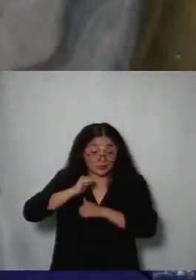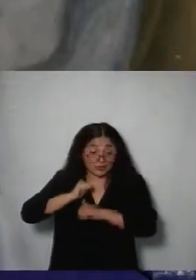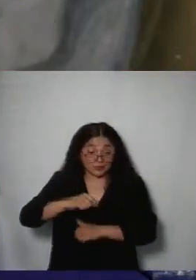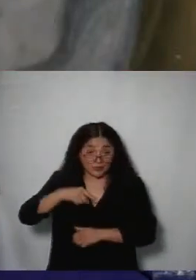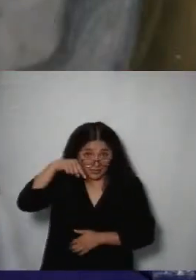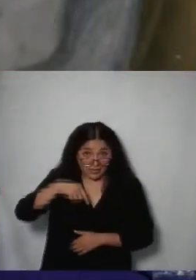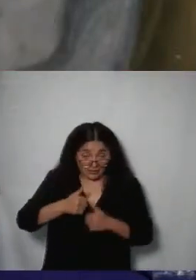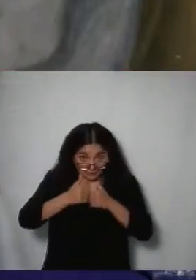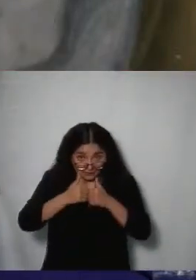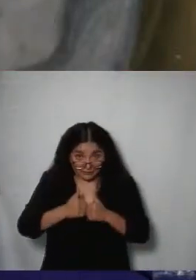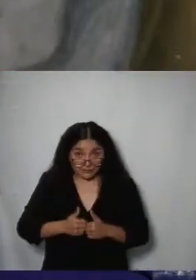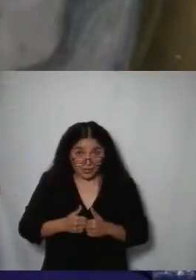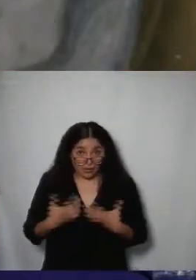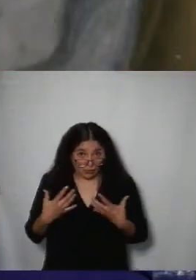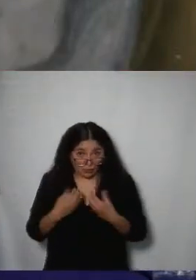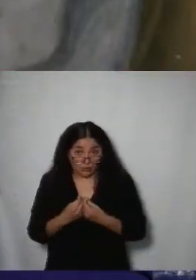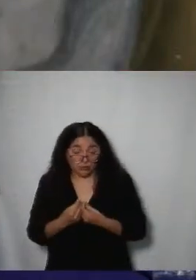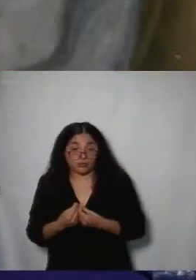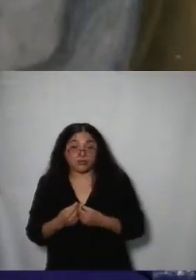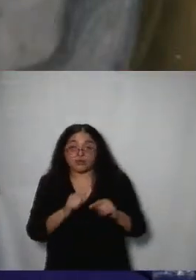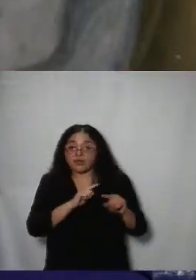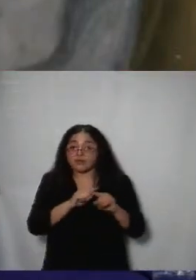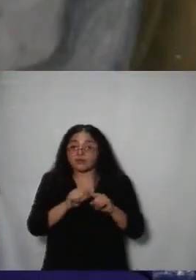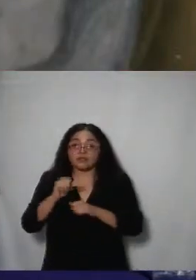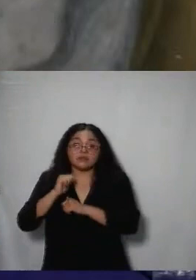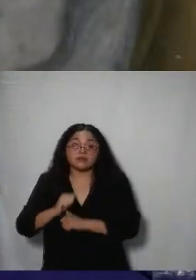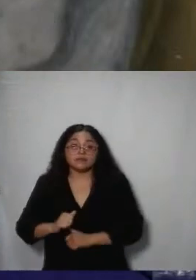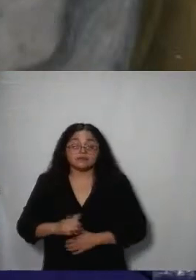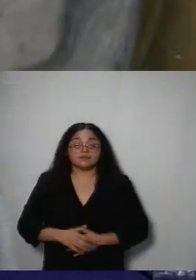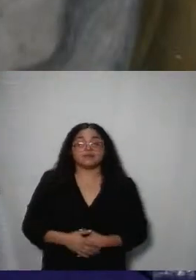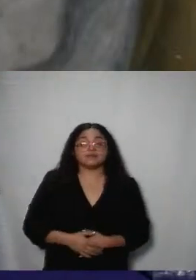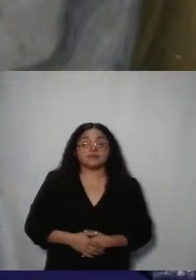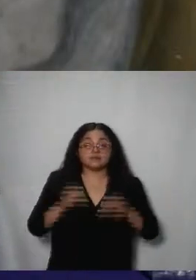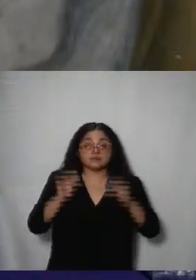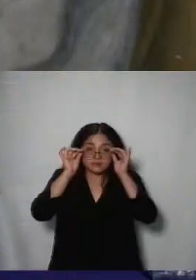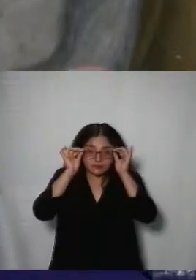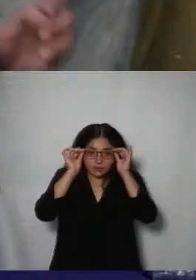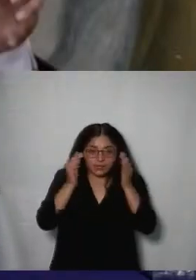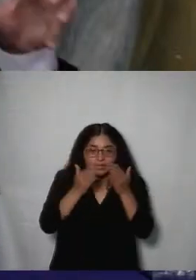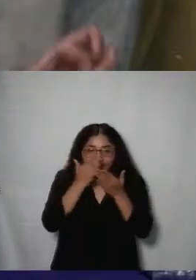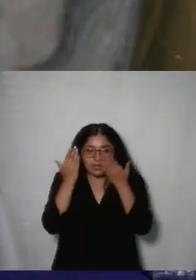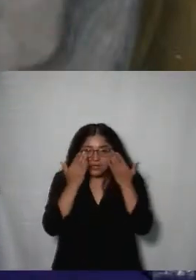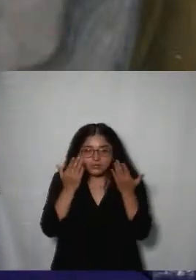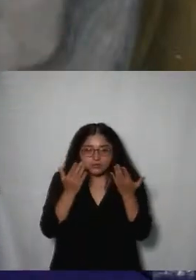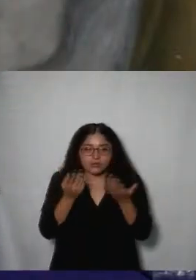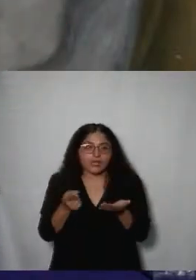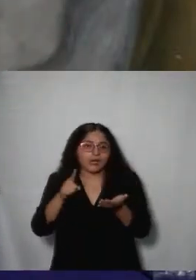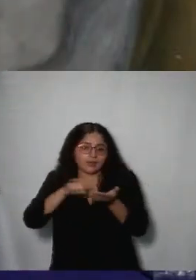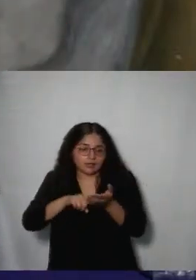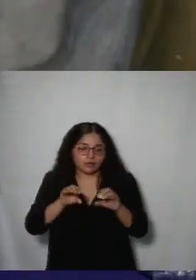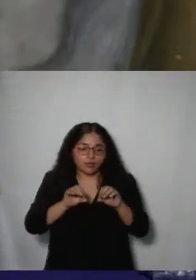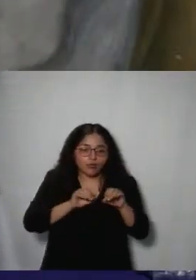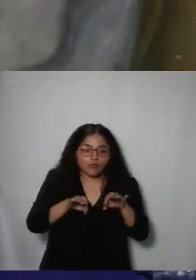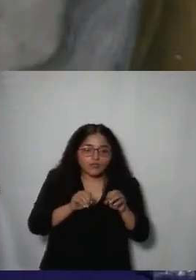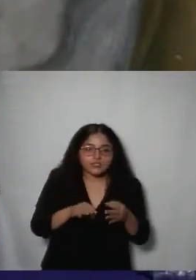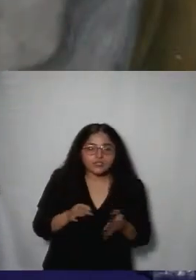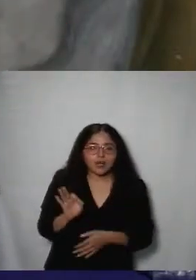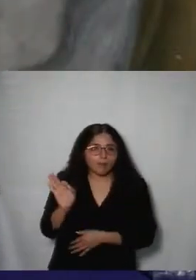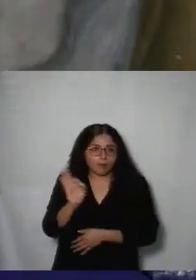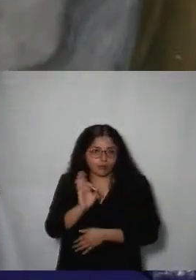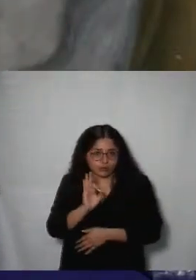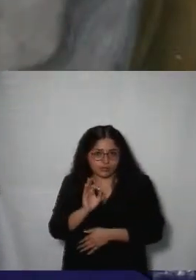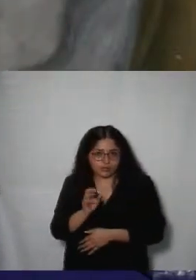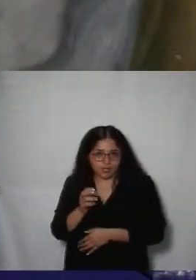aquí presentes junto con la comisión de la obra licenciada enrique rodríguez que se encuentra a la distancia estudiamos en nuestras diferentes ponencias si